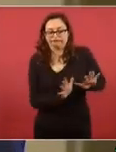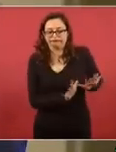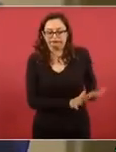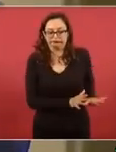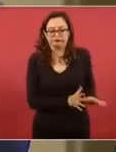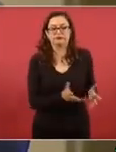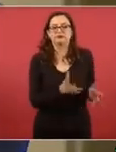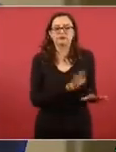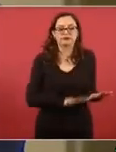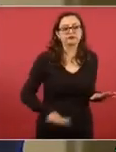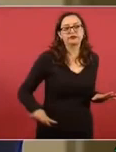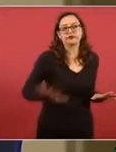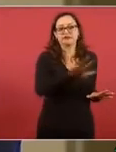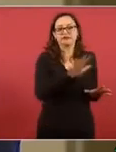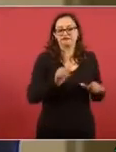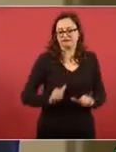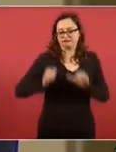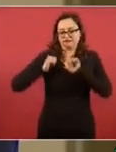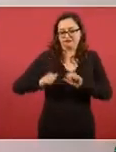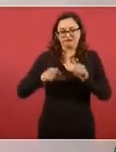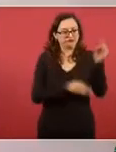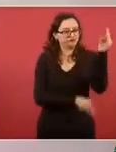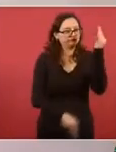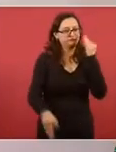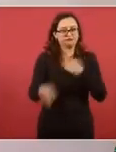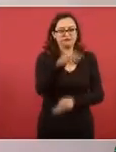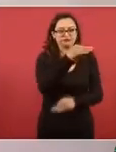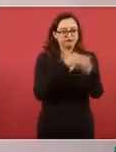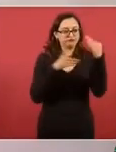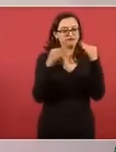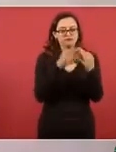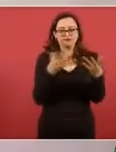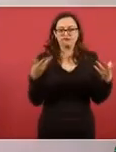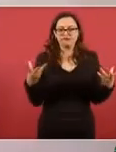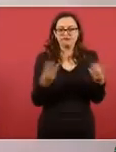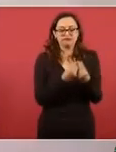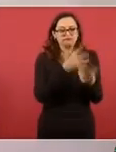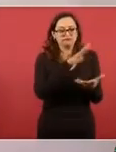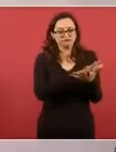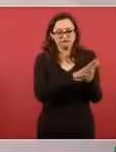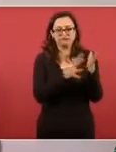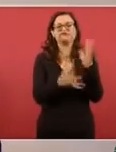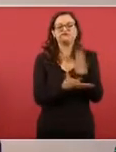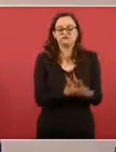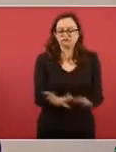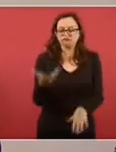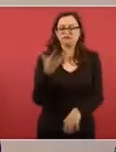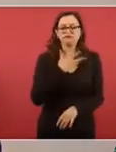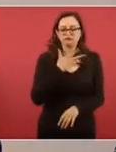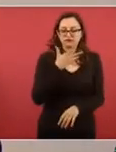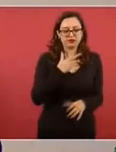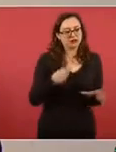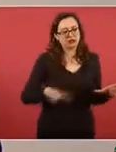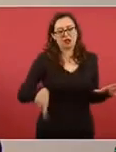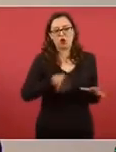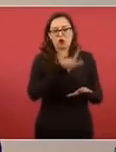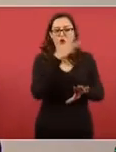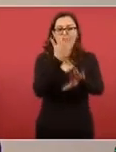resumen, se trató de un crimen de Estado. La investigación